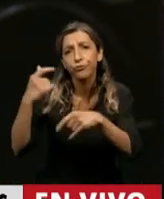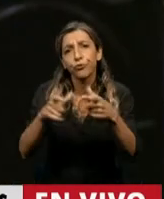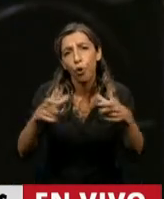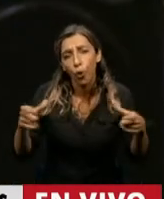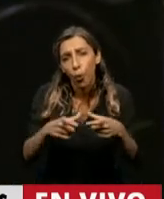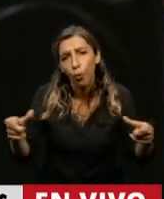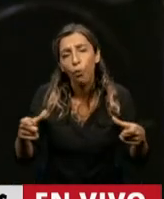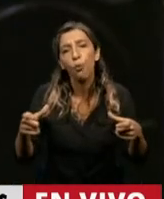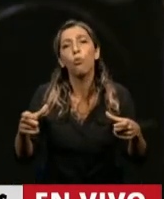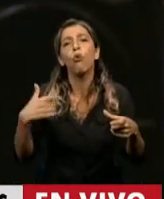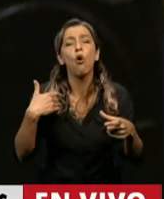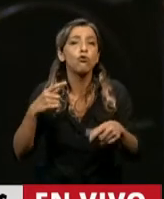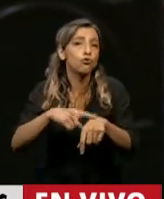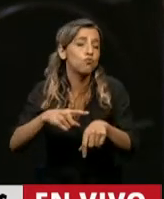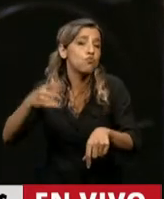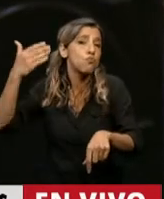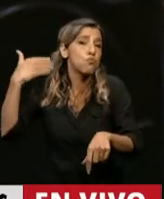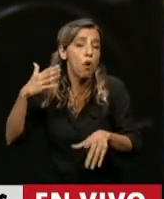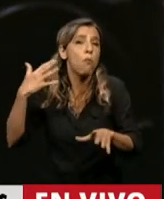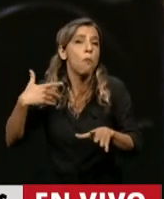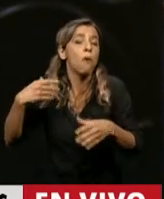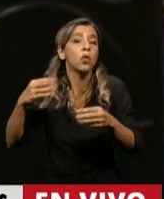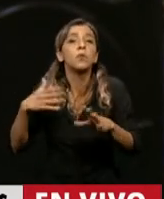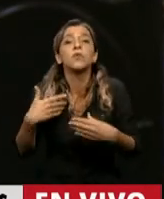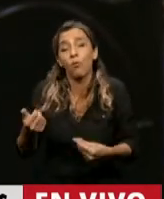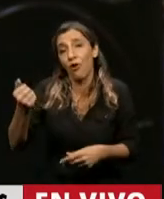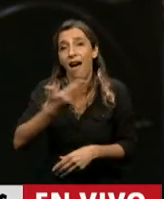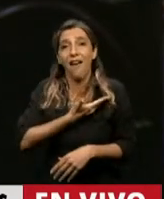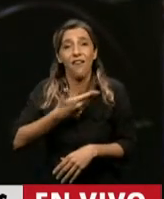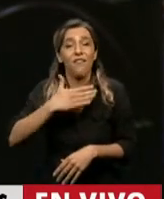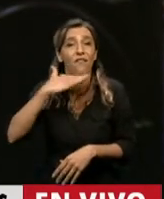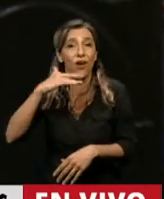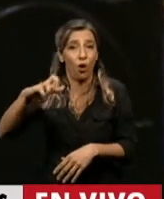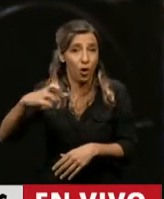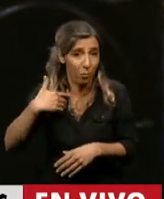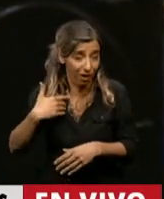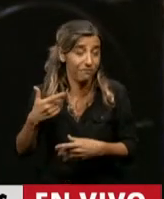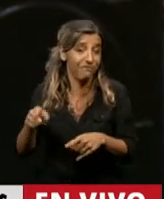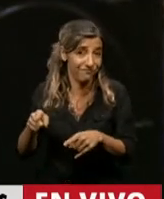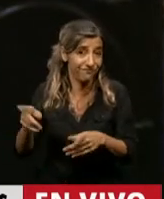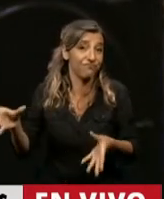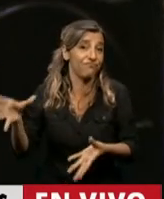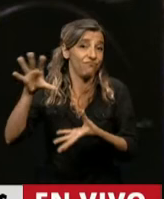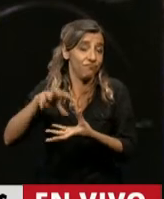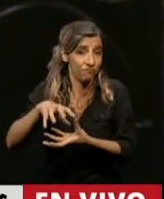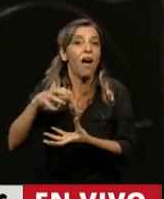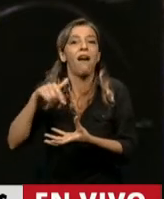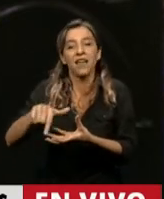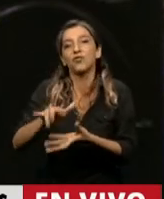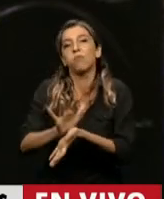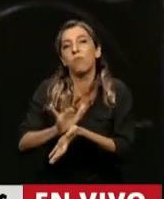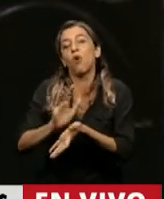que eran parte de las AFJP y en ese sentido parte de todo un proceso de